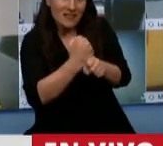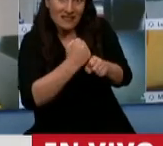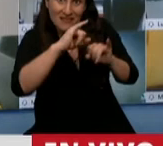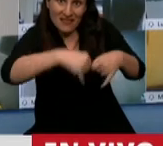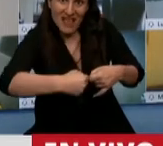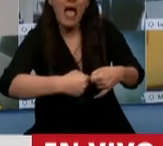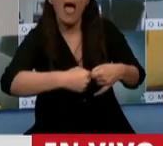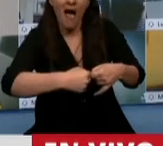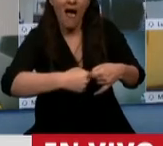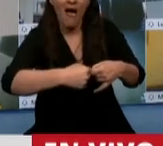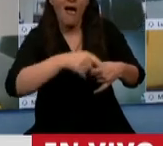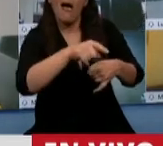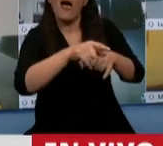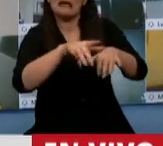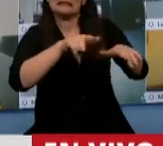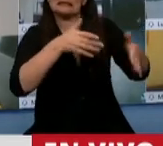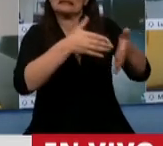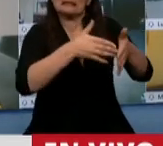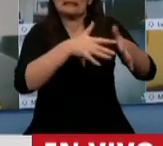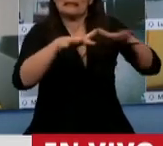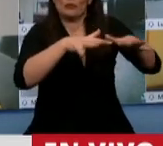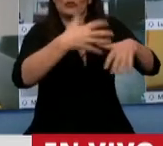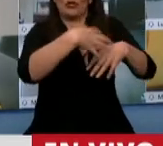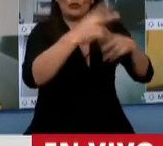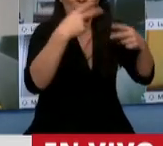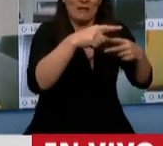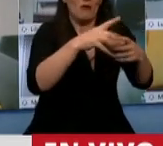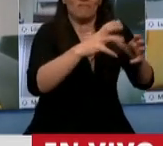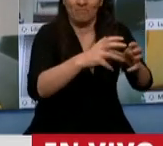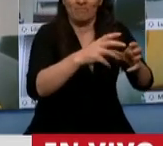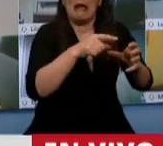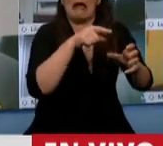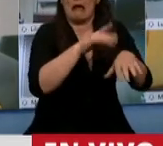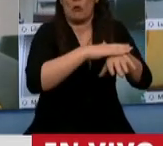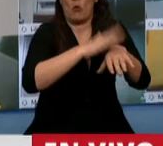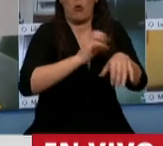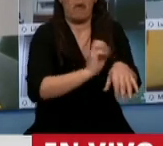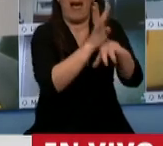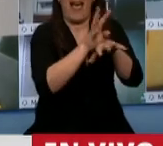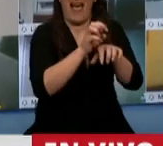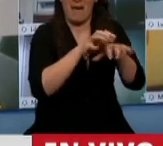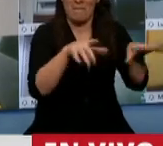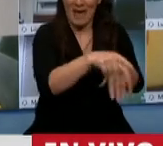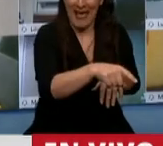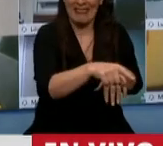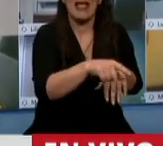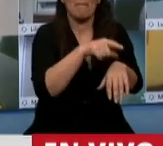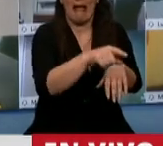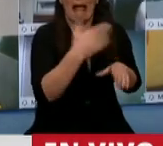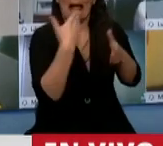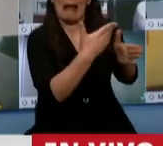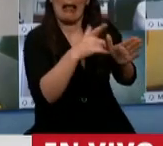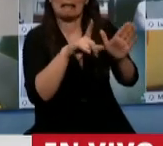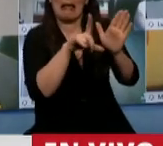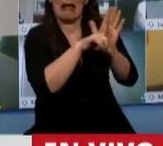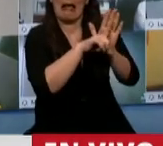dificultad tremenda que ha puesto la pandemia y que genera en el sector del turismo y de todos sus actores. Le está brindando